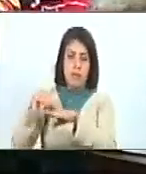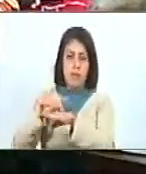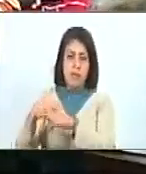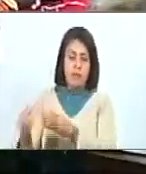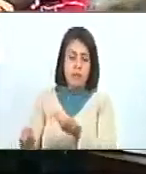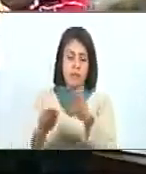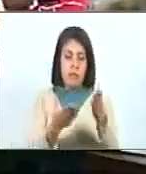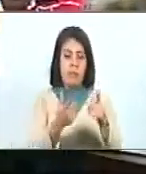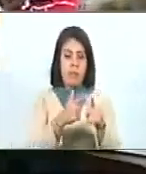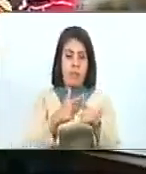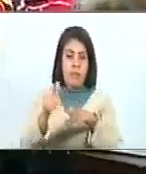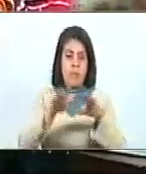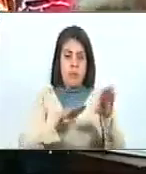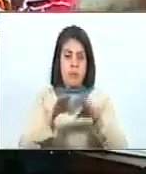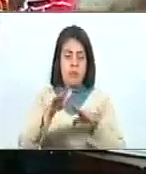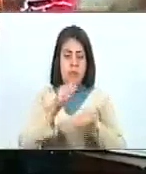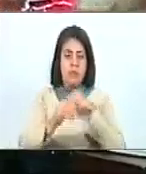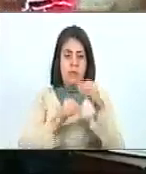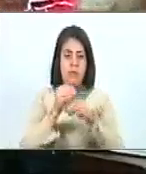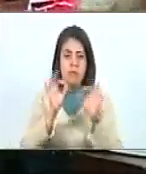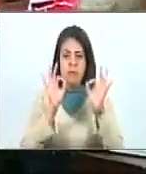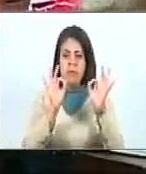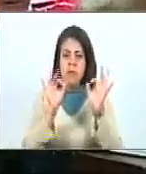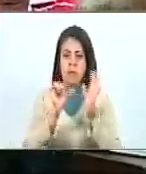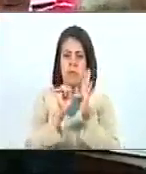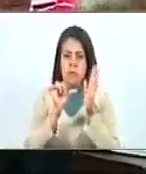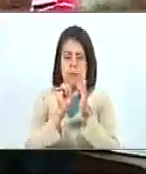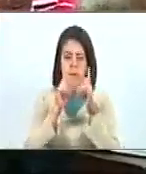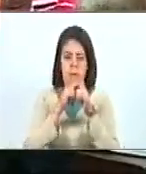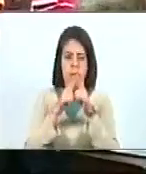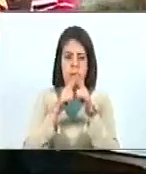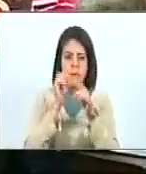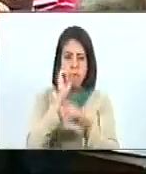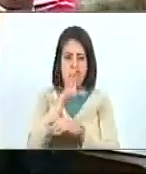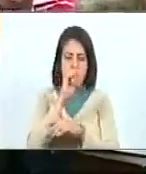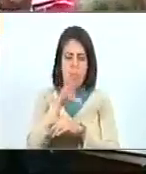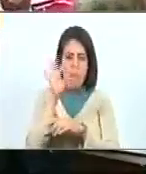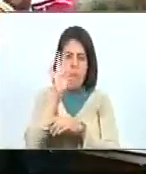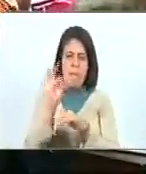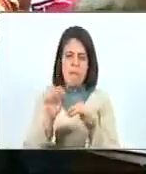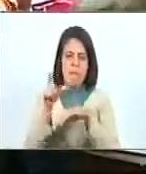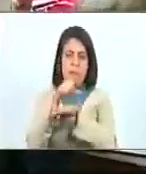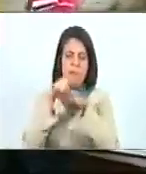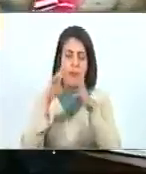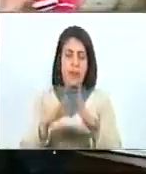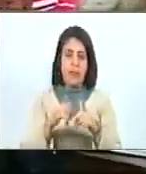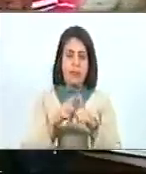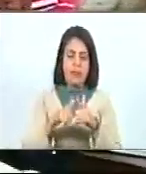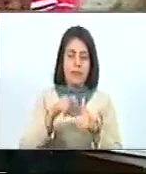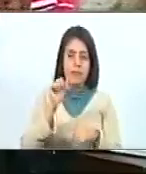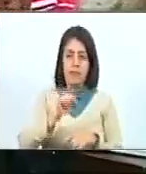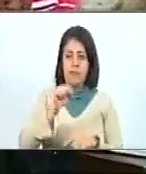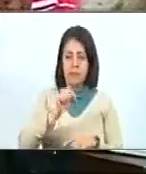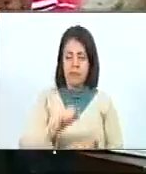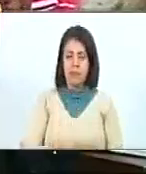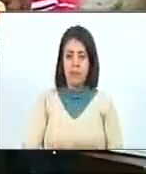hacia el Estado Cogedes, específicamente por el Consejo Federal de Gobierno. Si bien es cierto,